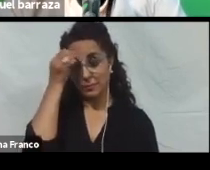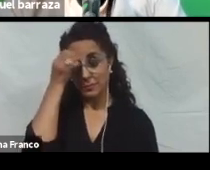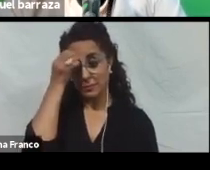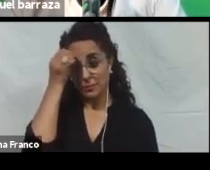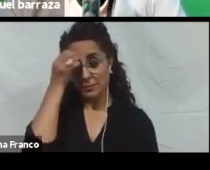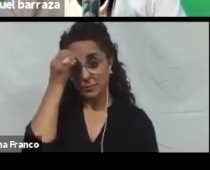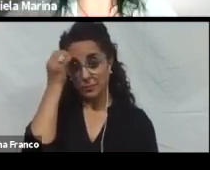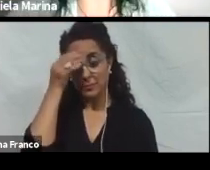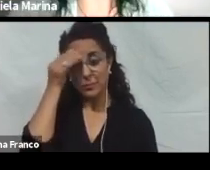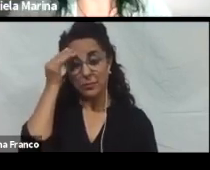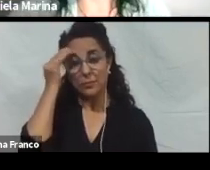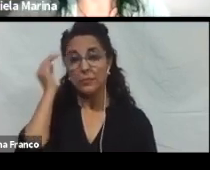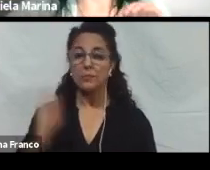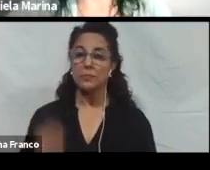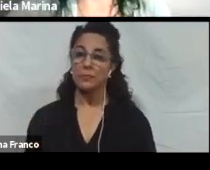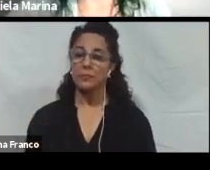Sí.